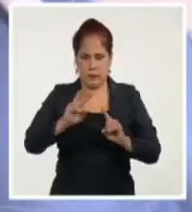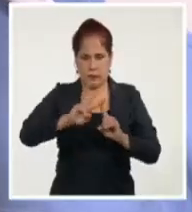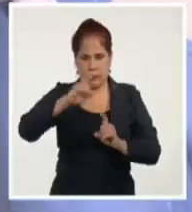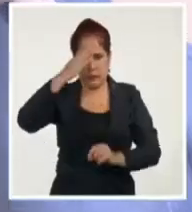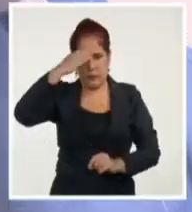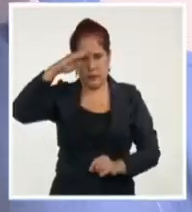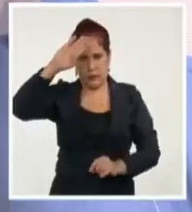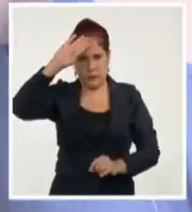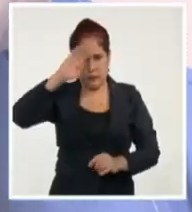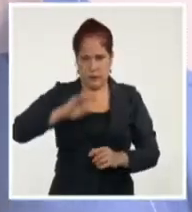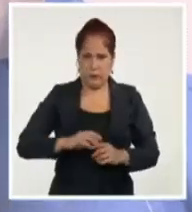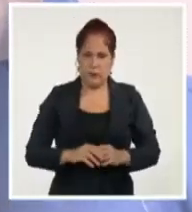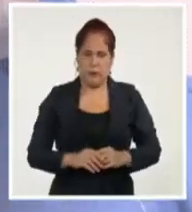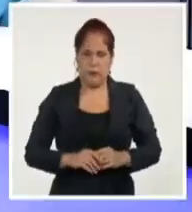Televisión Cubana.